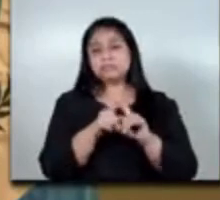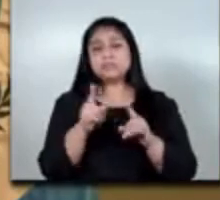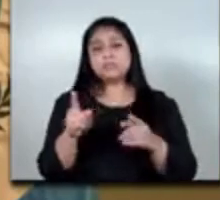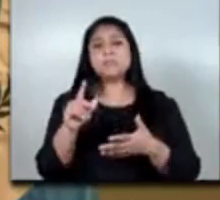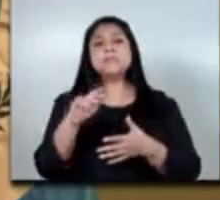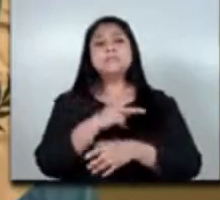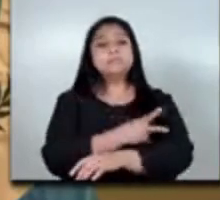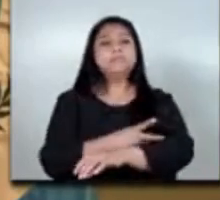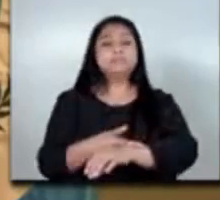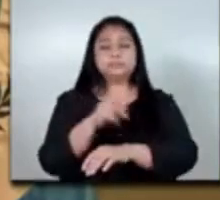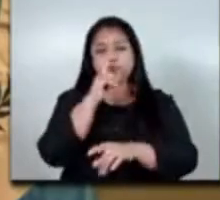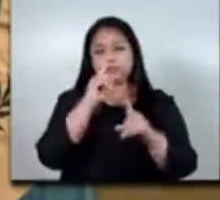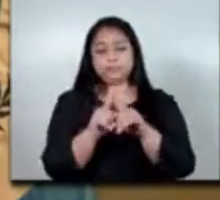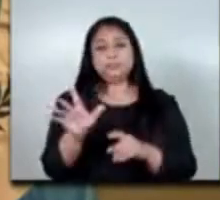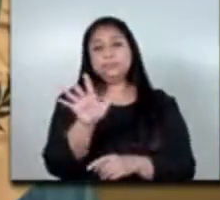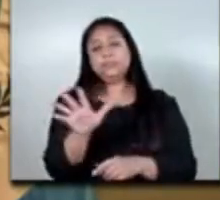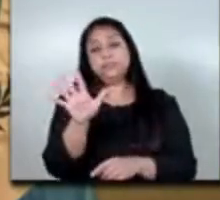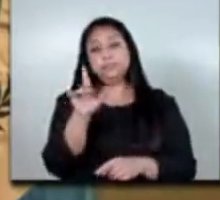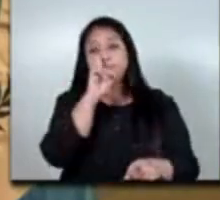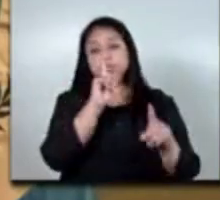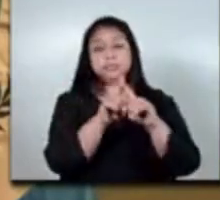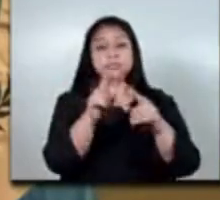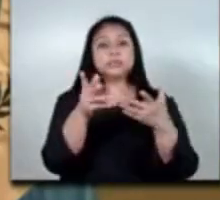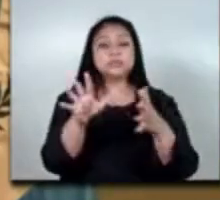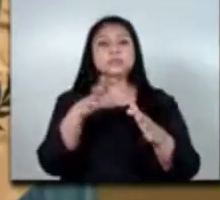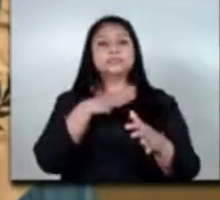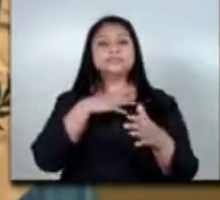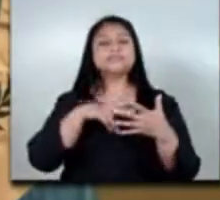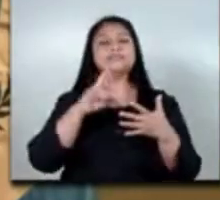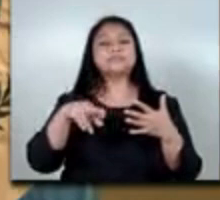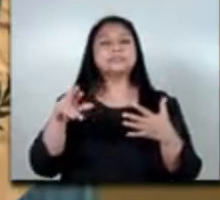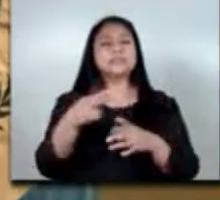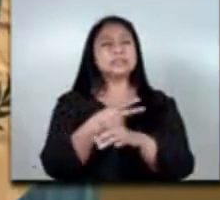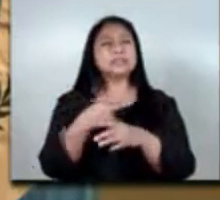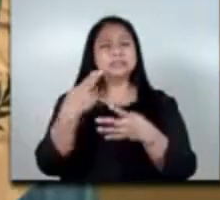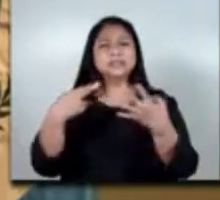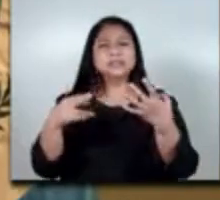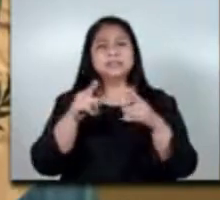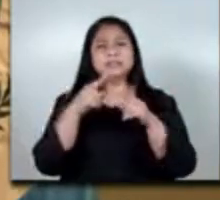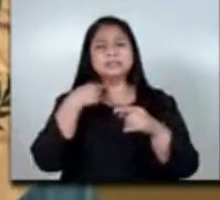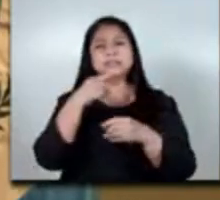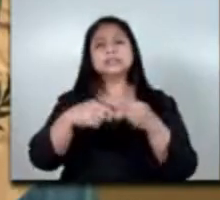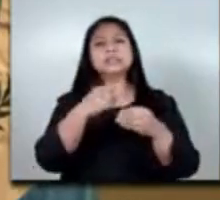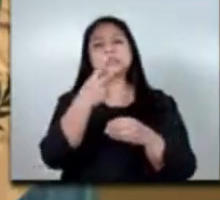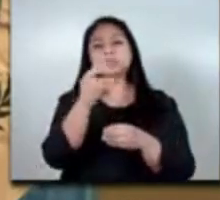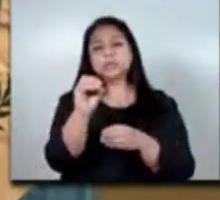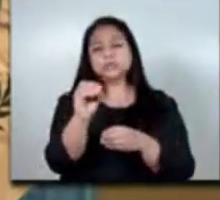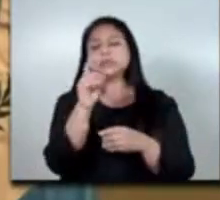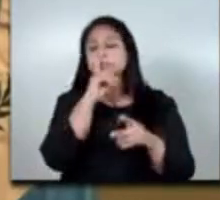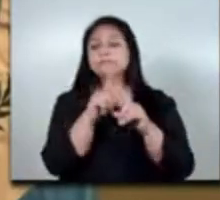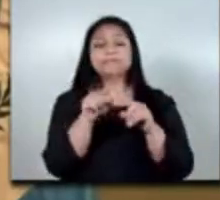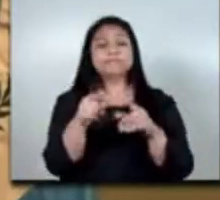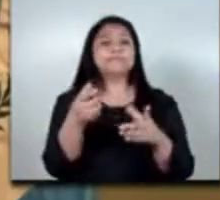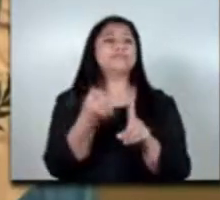y el caribe desde que tenemos registros estadísticos desde el siglo veinte sin embargo también esta